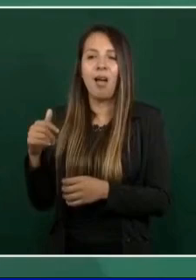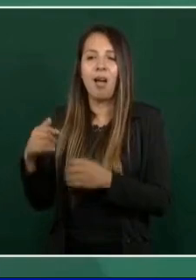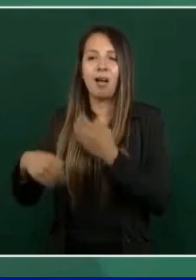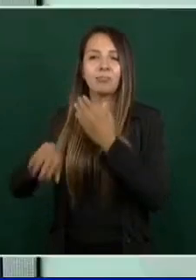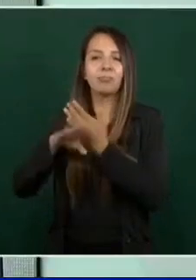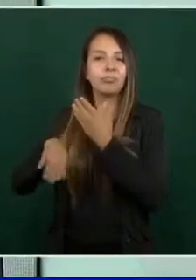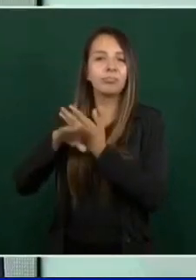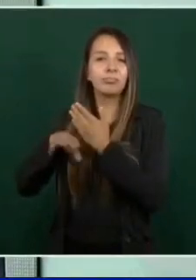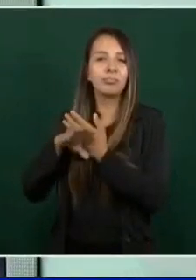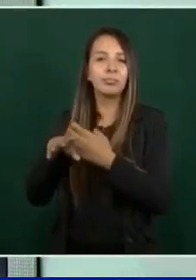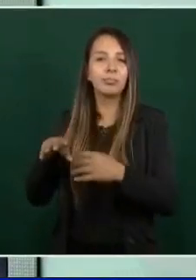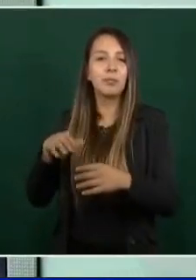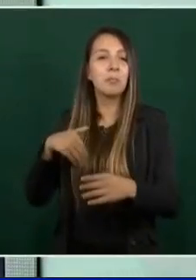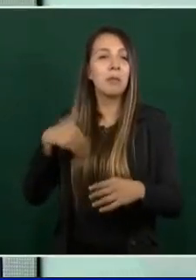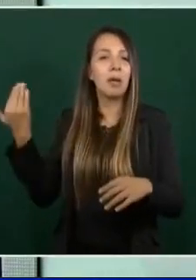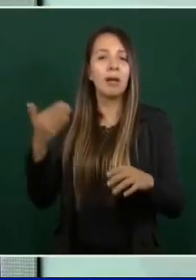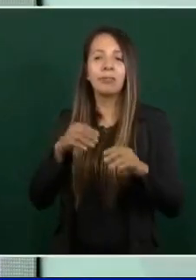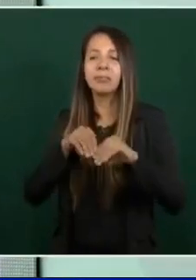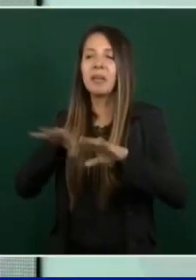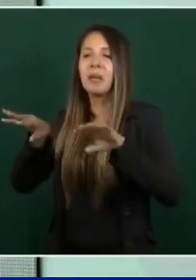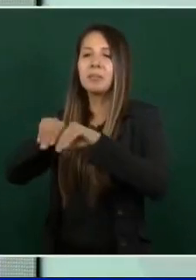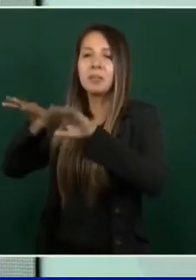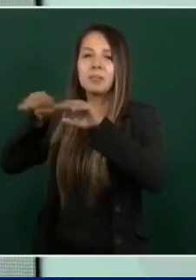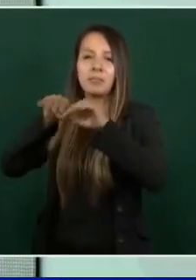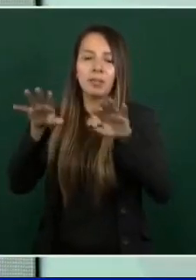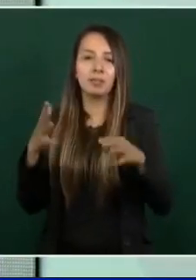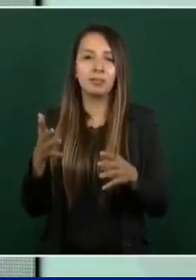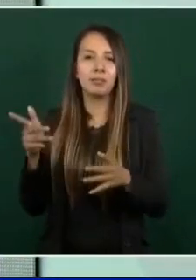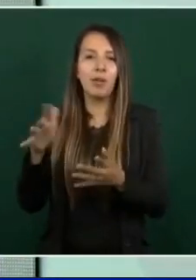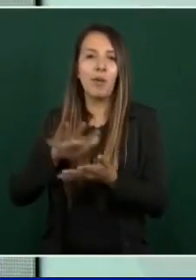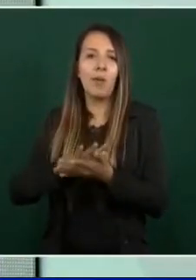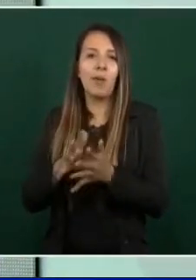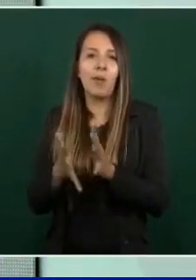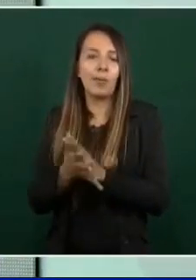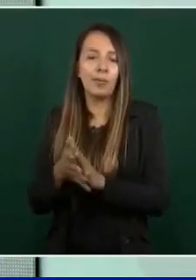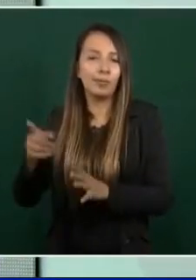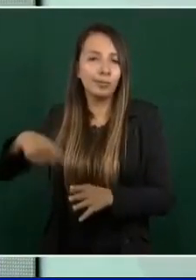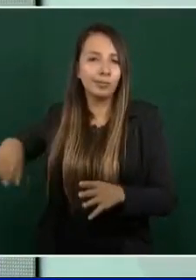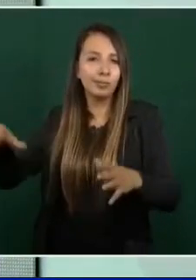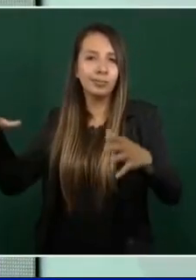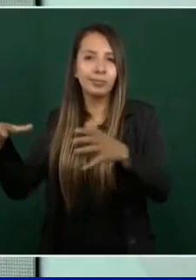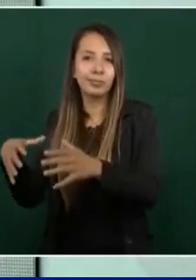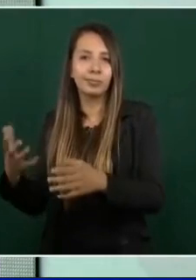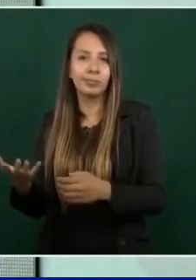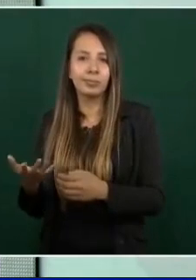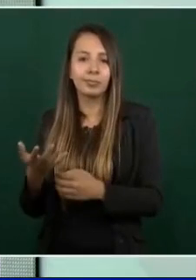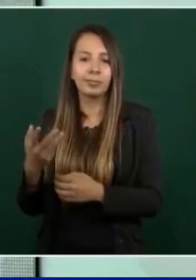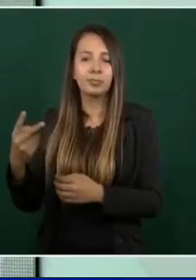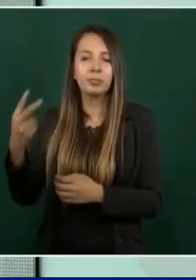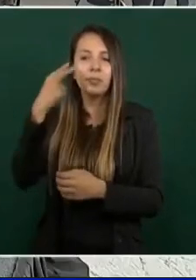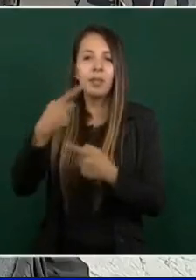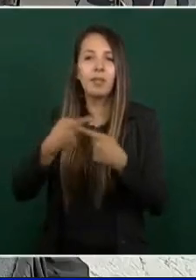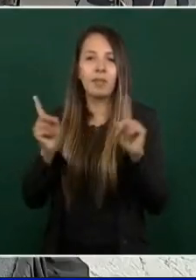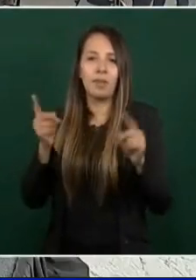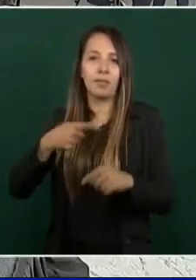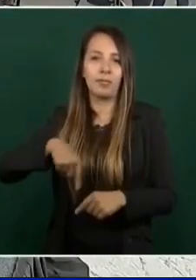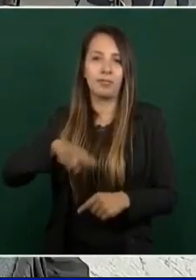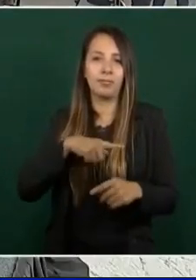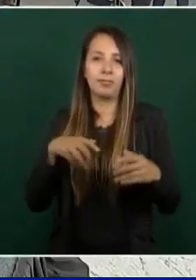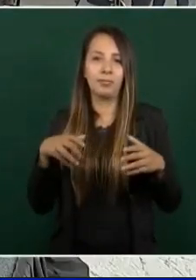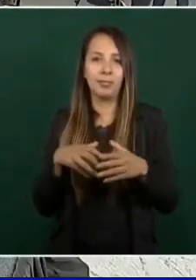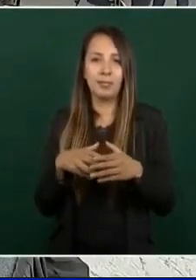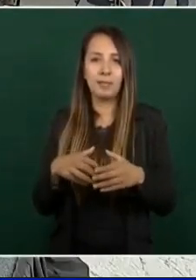corruptos que no nos ven con buenos ojos y